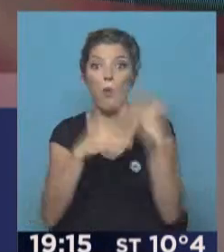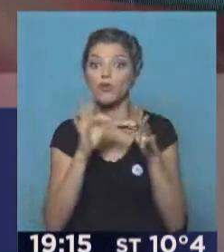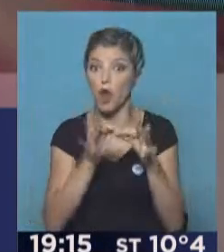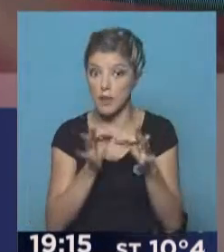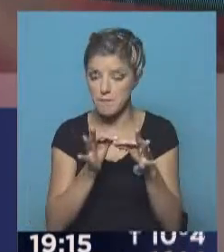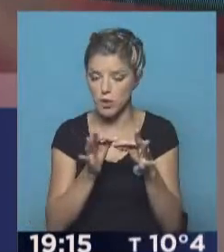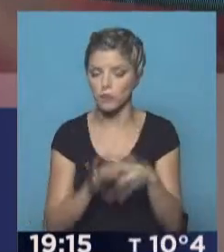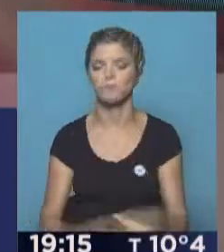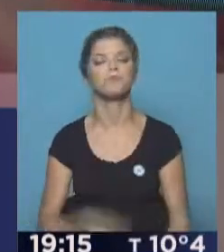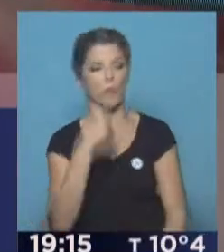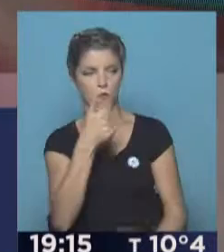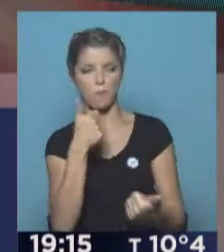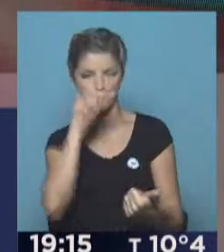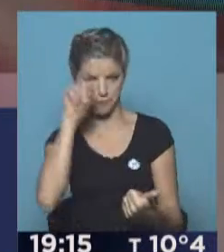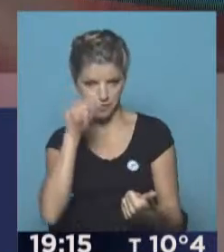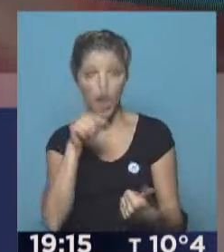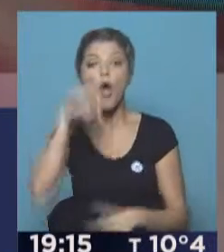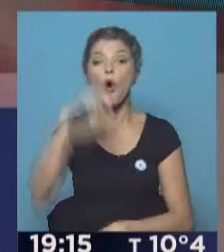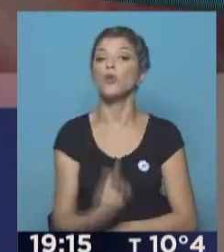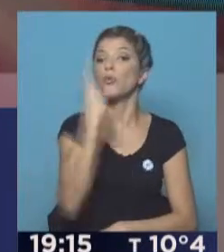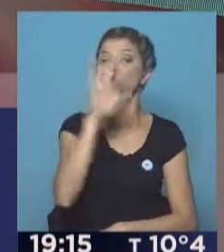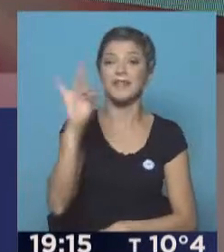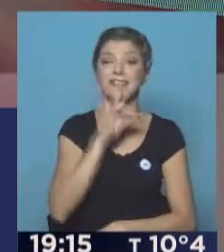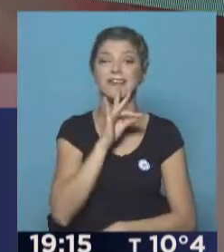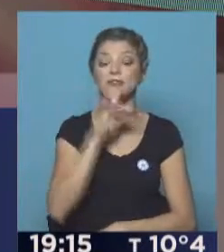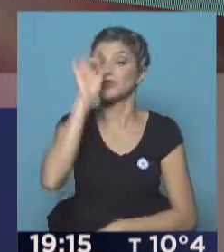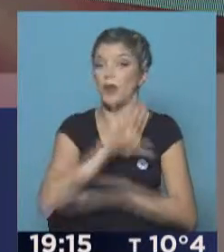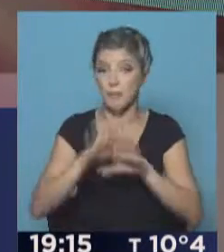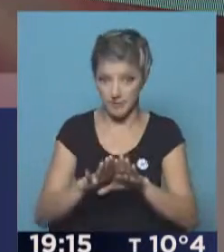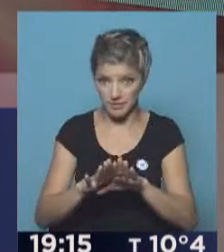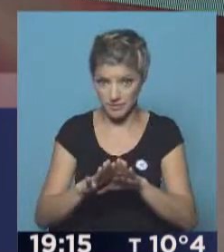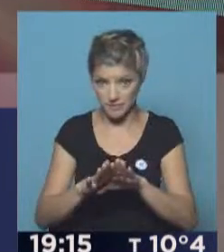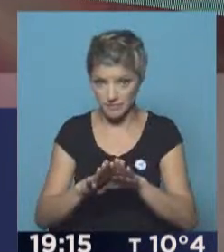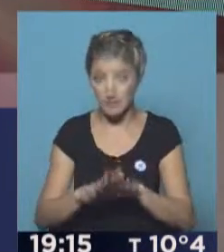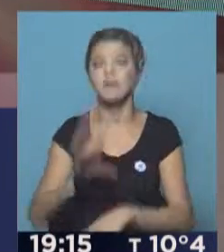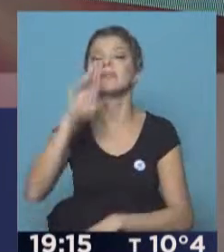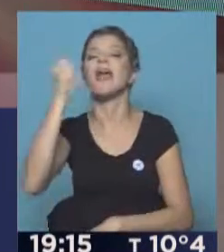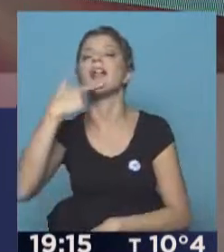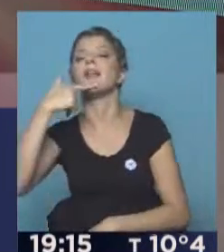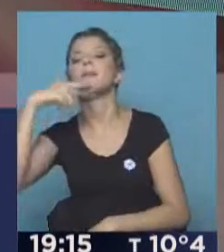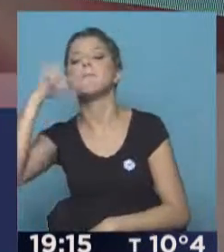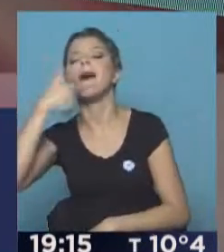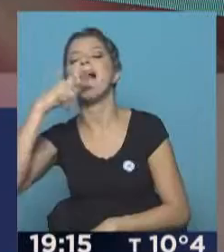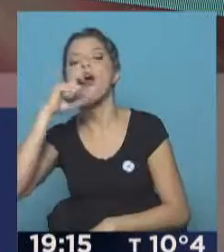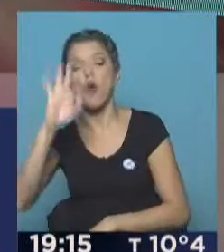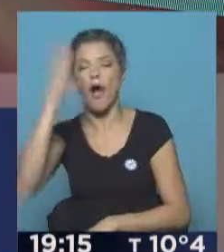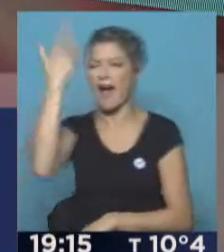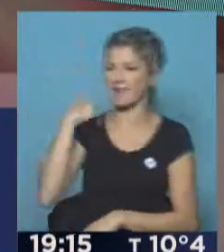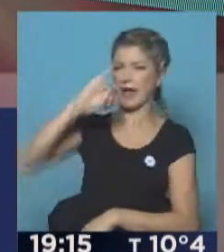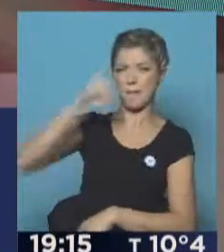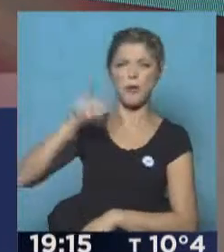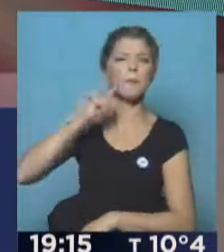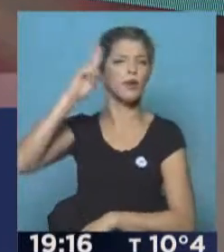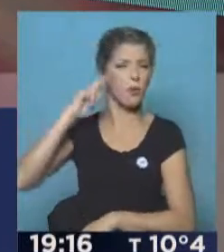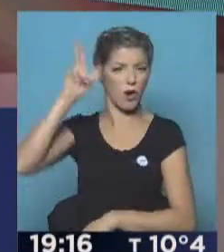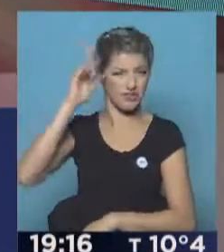la AFA tiene contratado un solo entrenador. Es el vasco Julio Jorge Larticoechea, campeón en México 86, y que está trabajando de manera